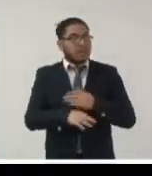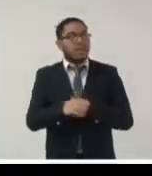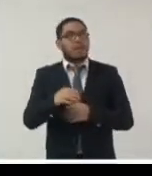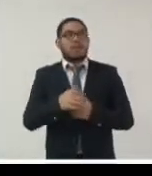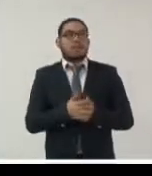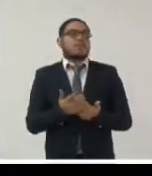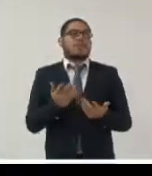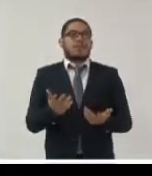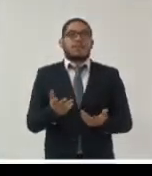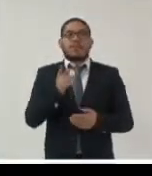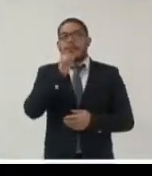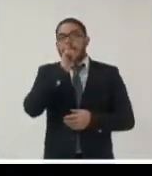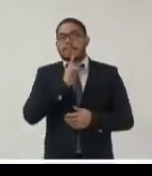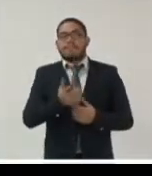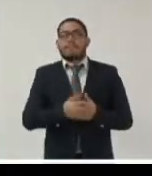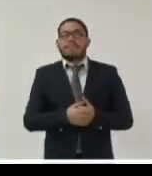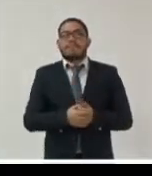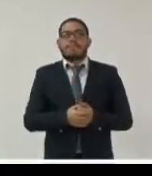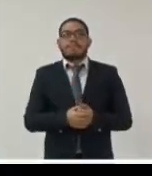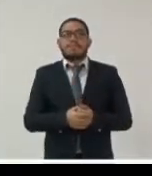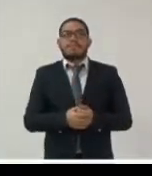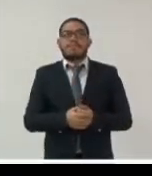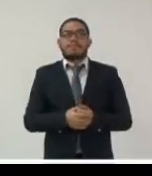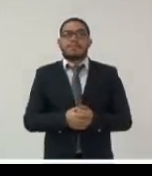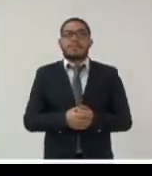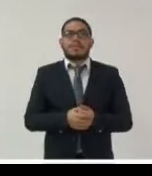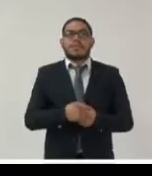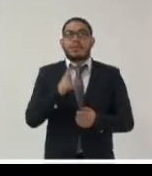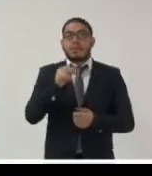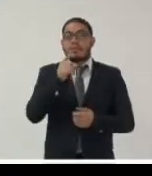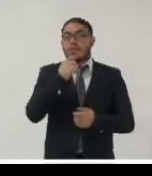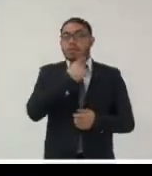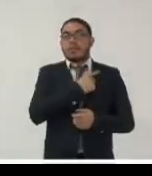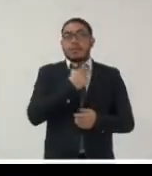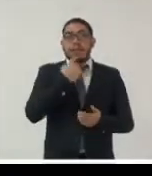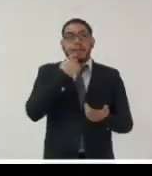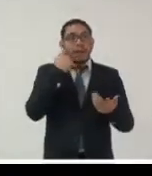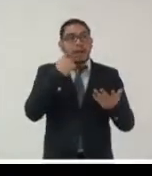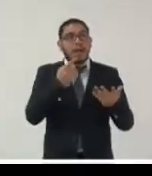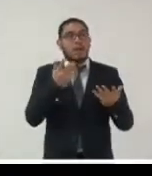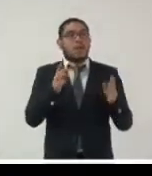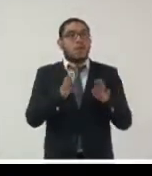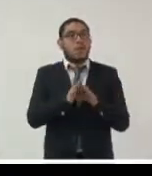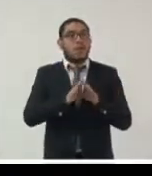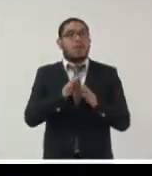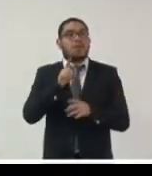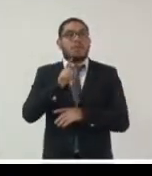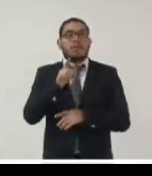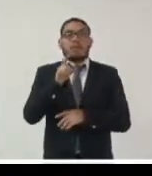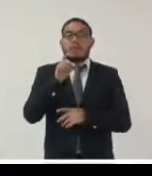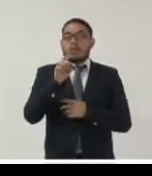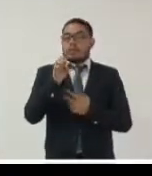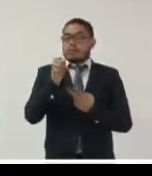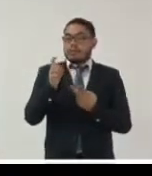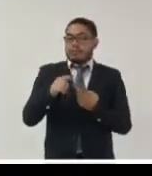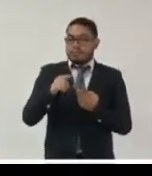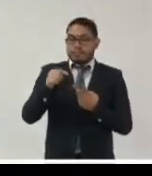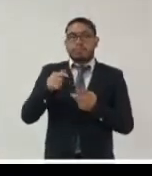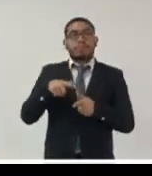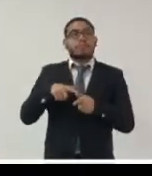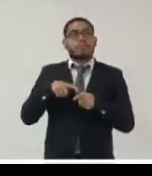mentira el archivo no recibe la custodia el documento el expediente sigue